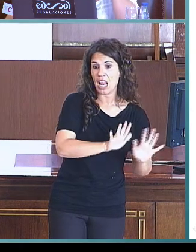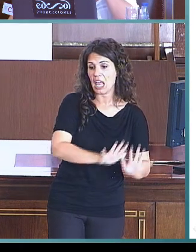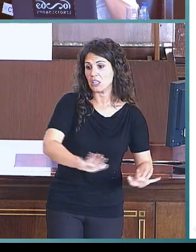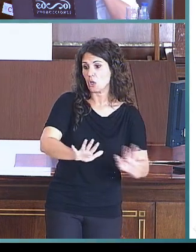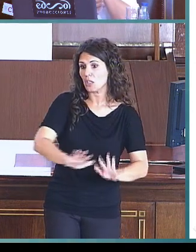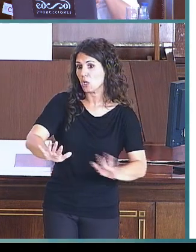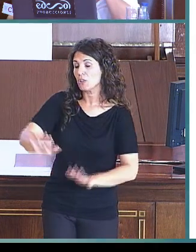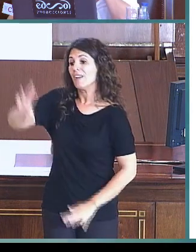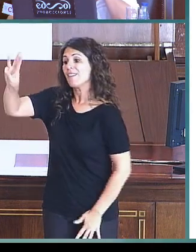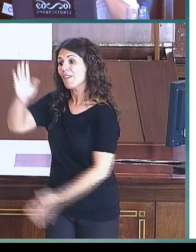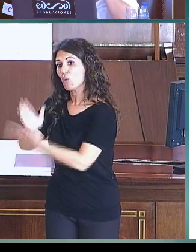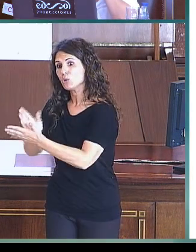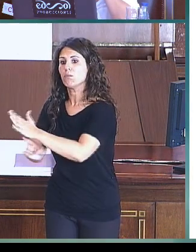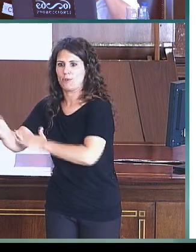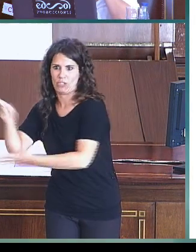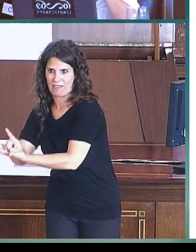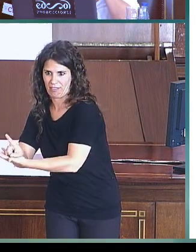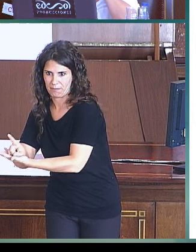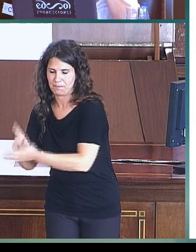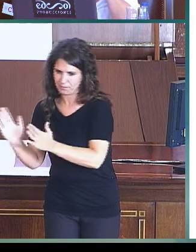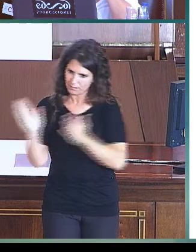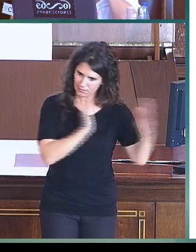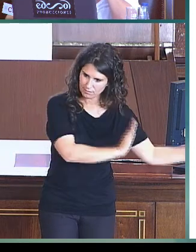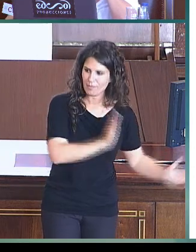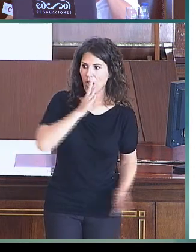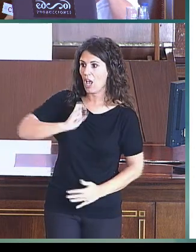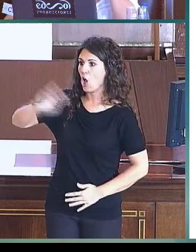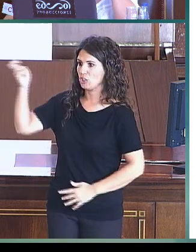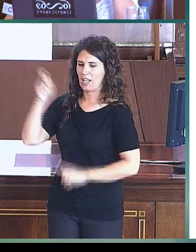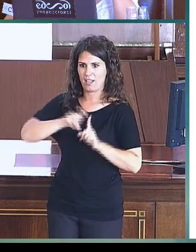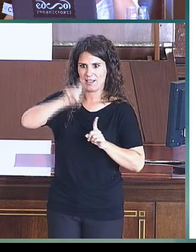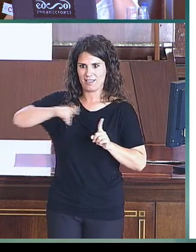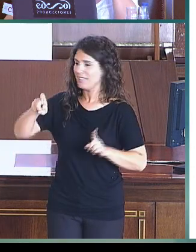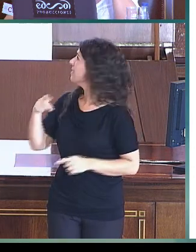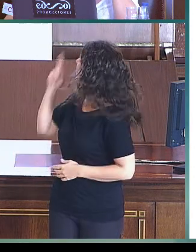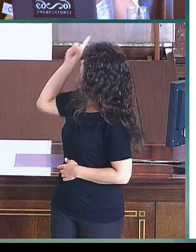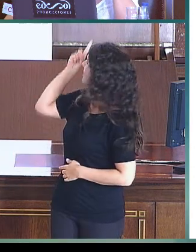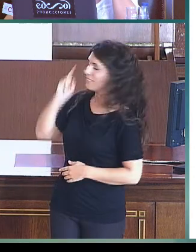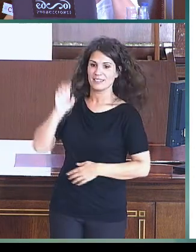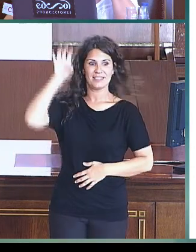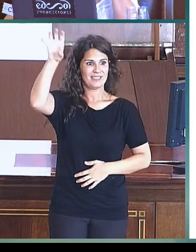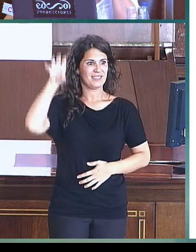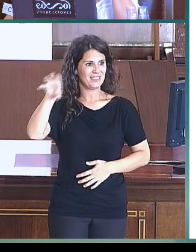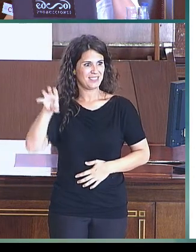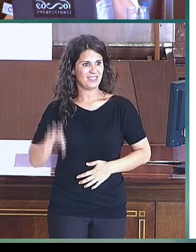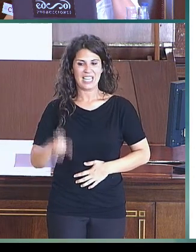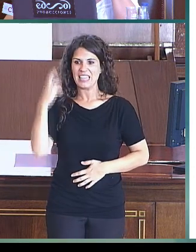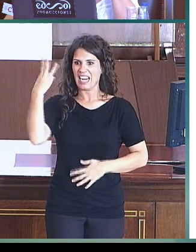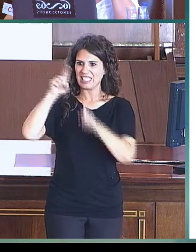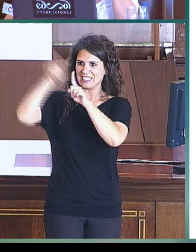Si nos fijamos ahora en la otra parte de la diapositiva, en estas tres pequeñas gráficas en las que hemos querido